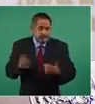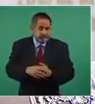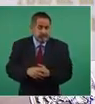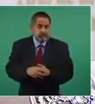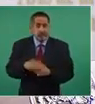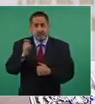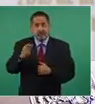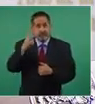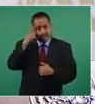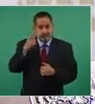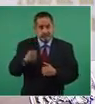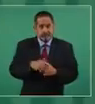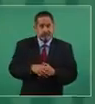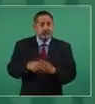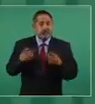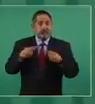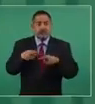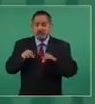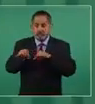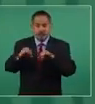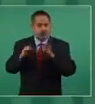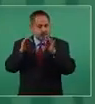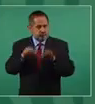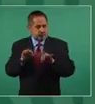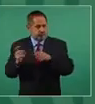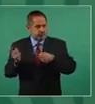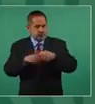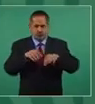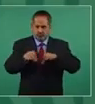de trabajadores formales